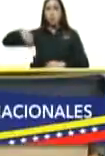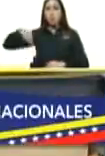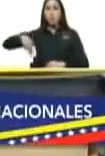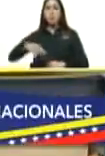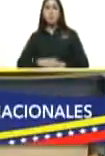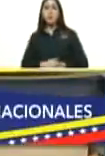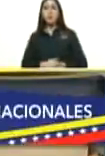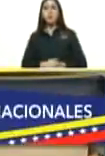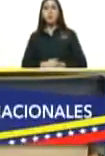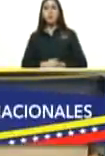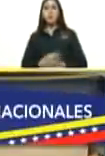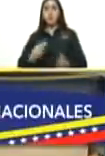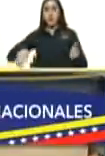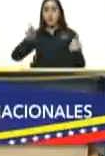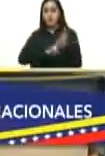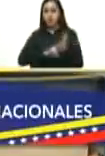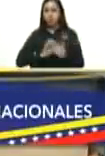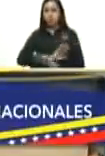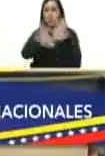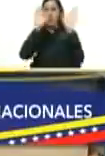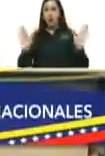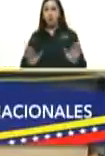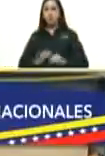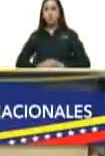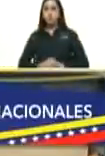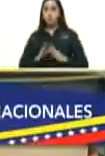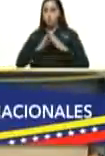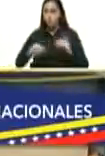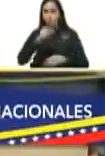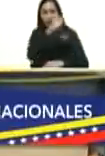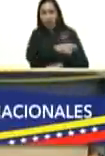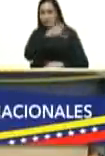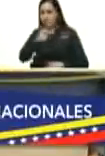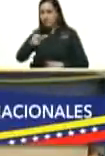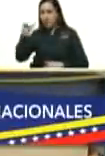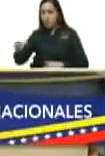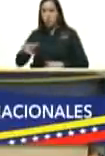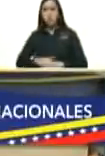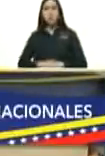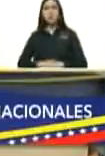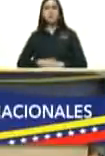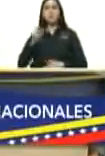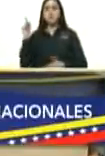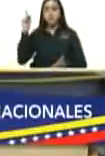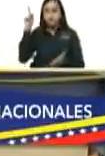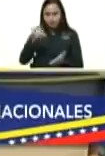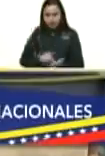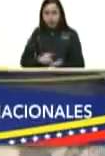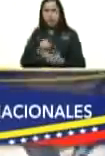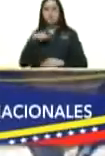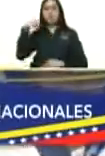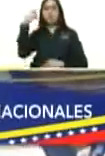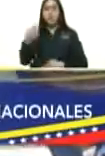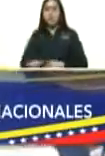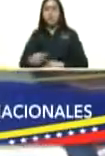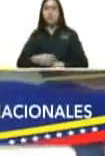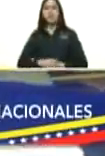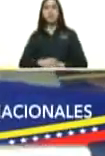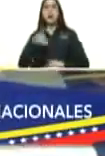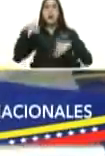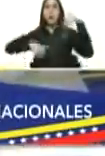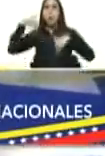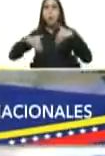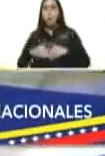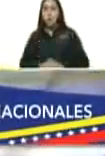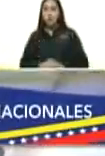repito todo aquel que concurra a votar como